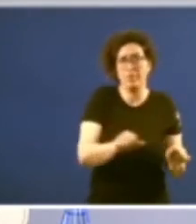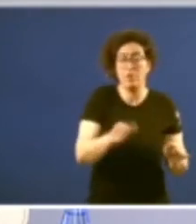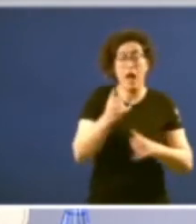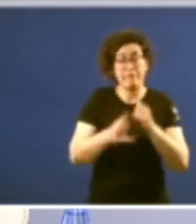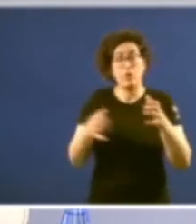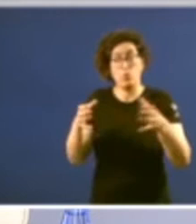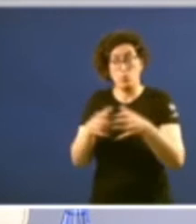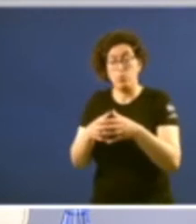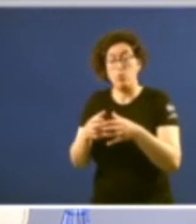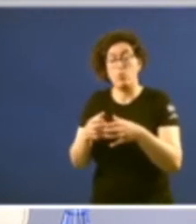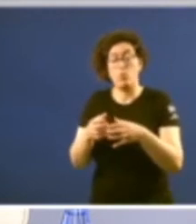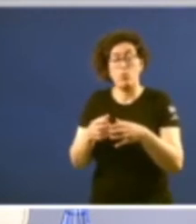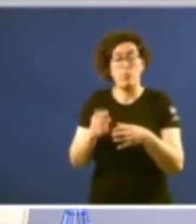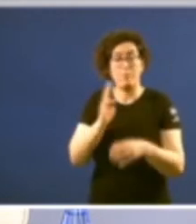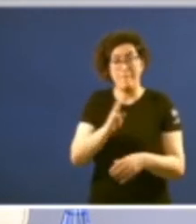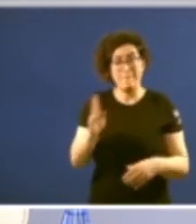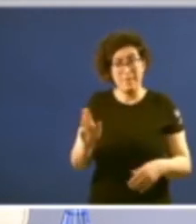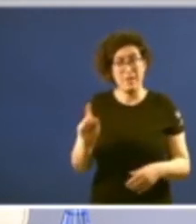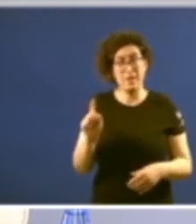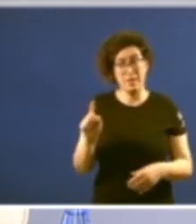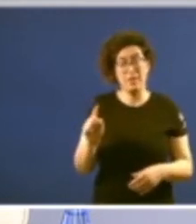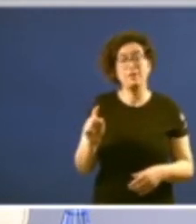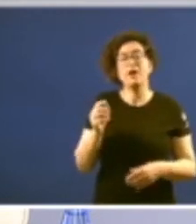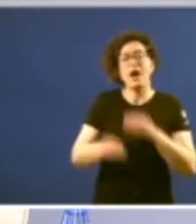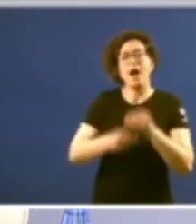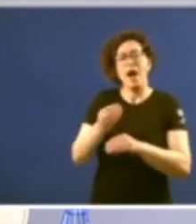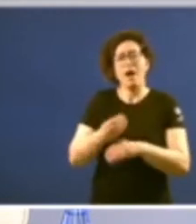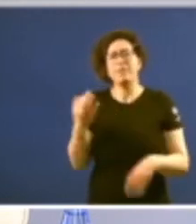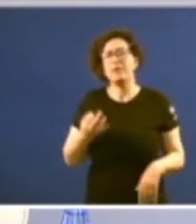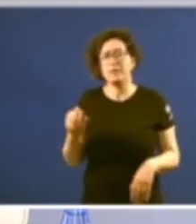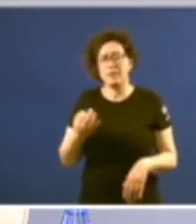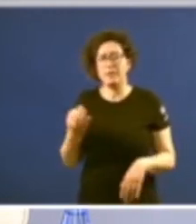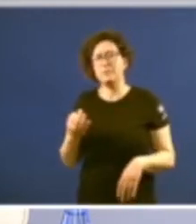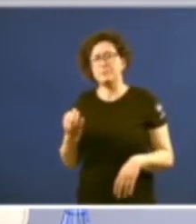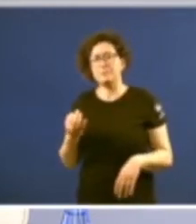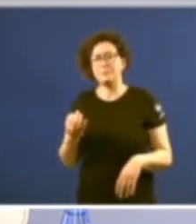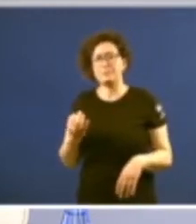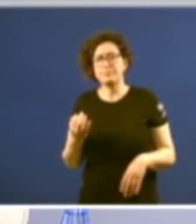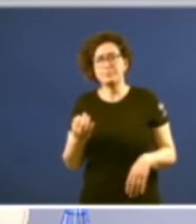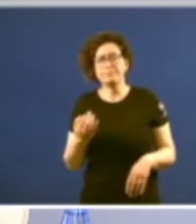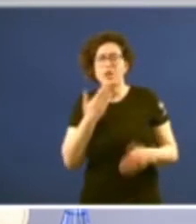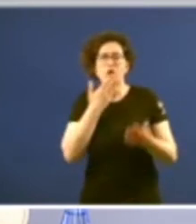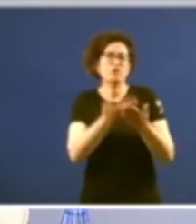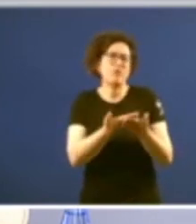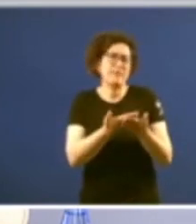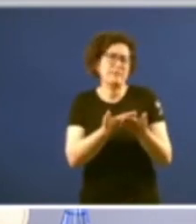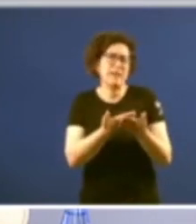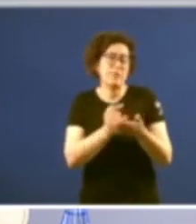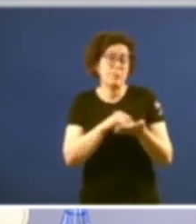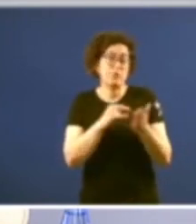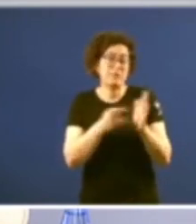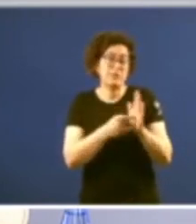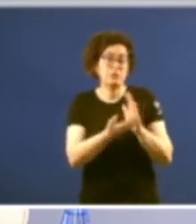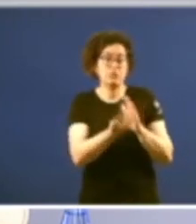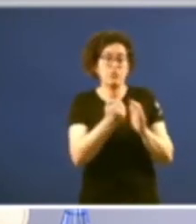parlamentario popular o que fai é solicitar que o proxecto